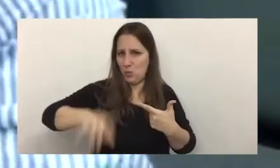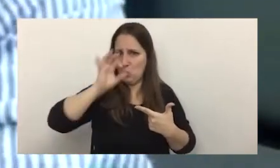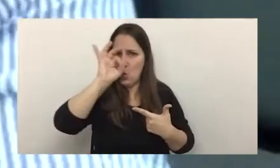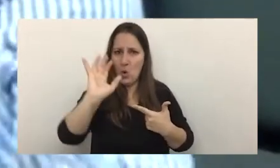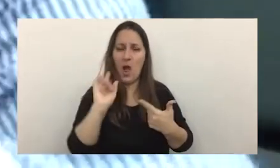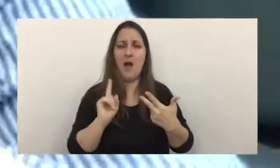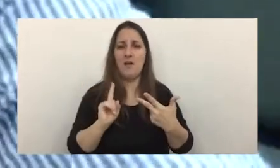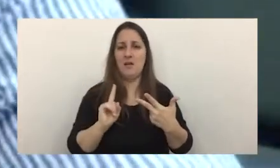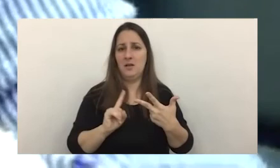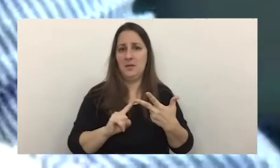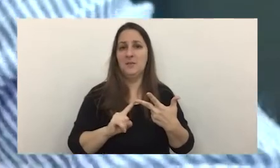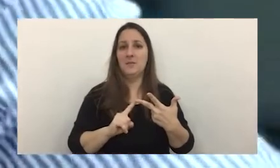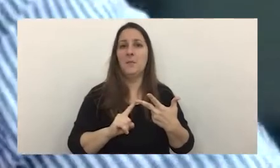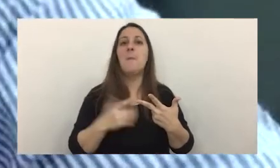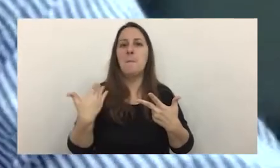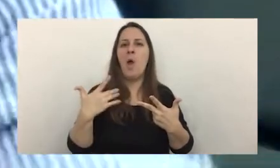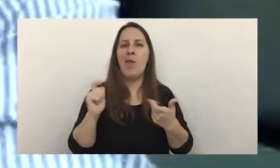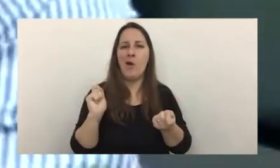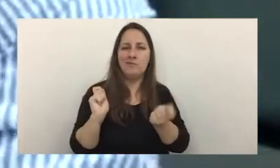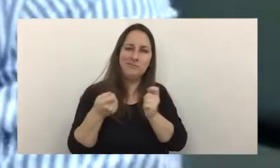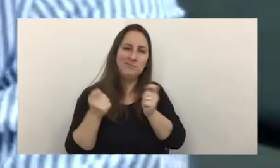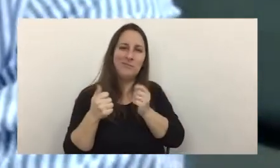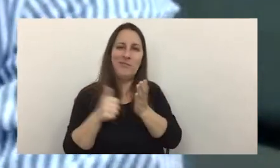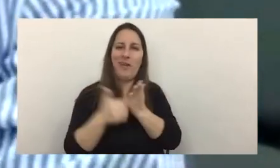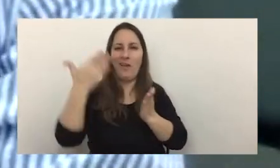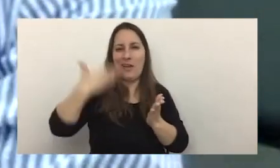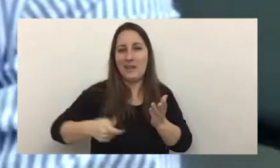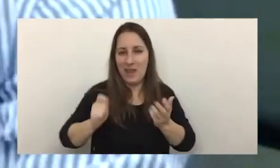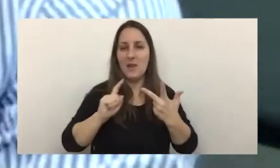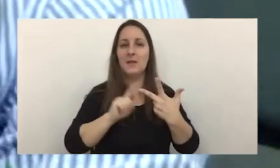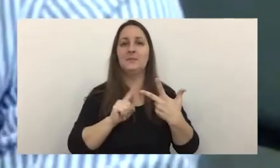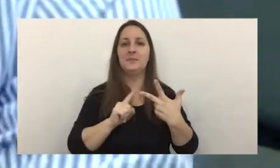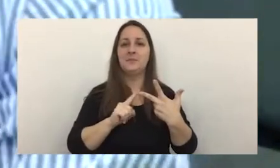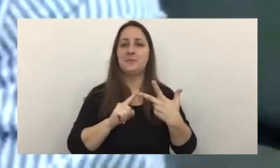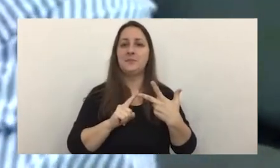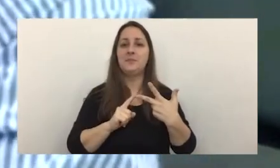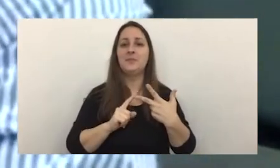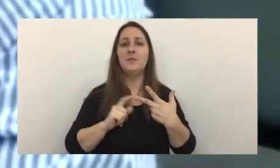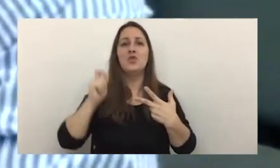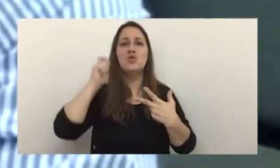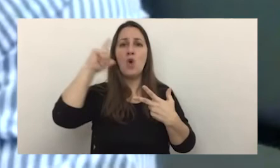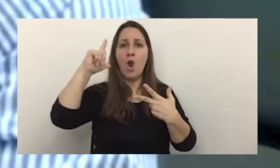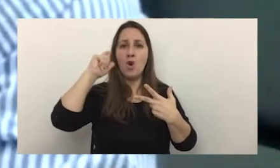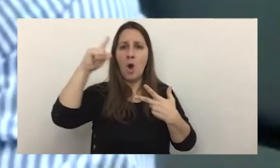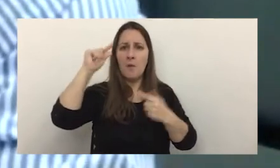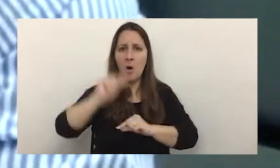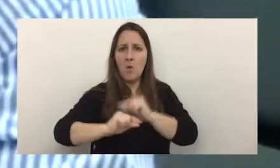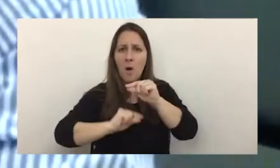porque tenemos posibilidad de enmascarar nuestra identidad y tercero la tasa de éxito cada vez es mayor